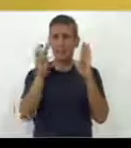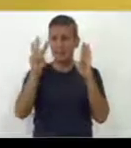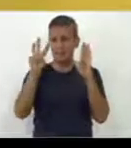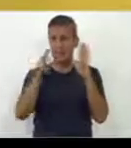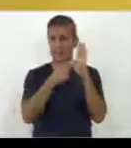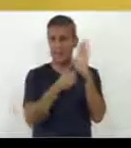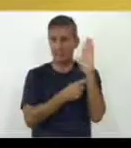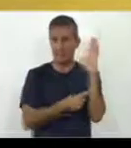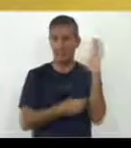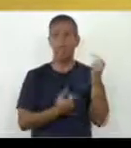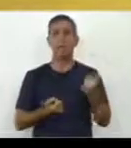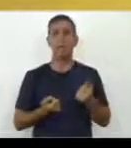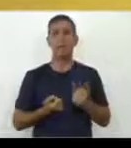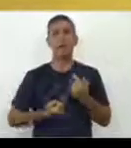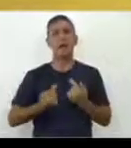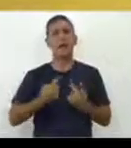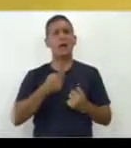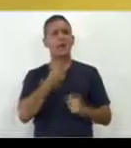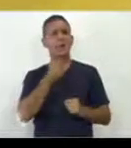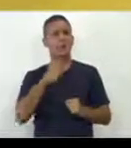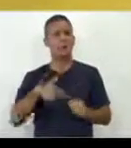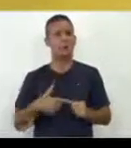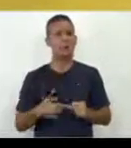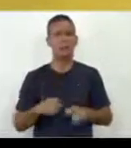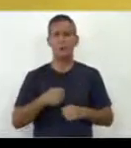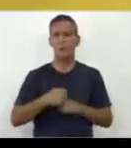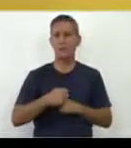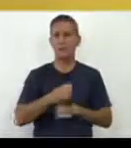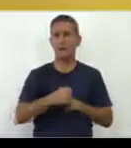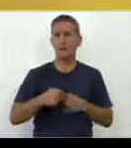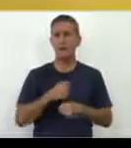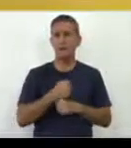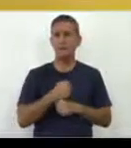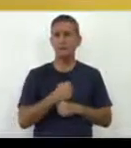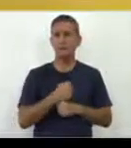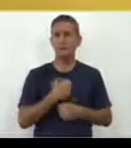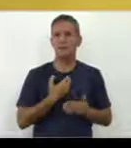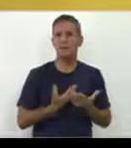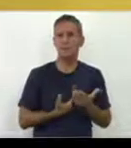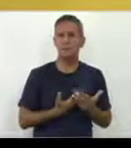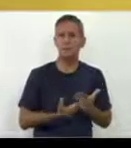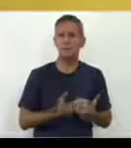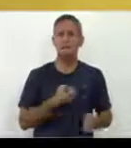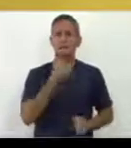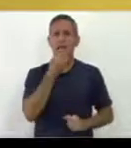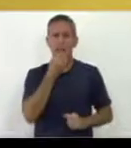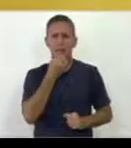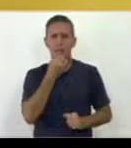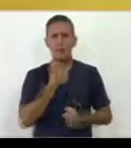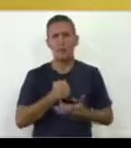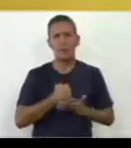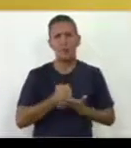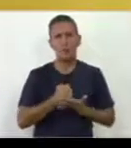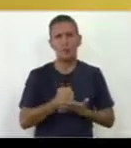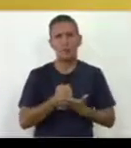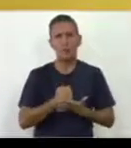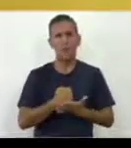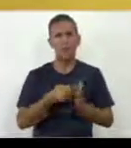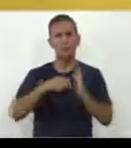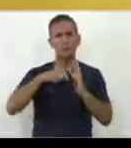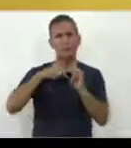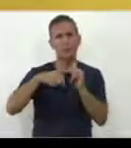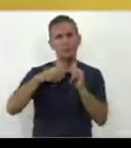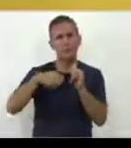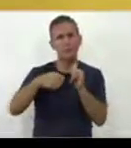podemos utilizar para mostrar realmente que sí es posible, con ayuda de los audiovisuales,